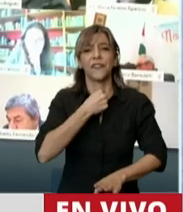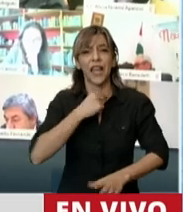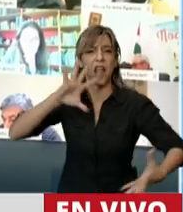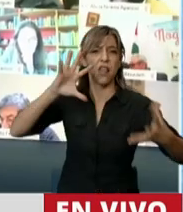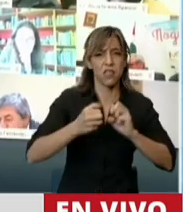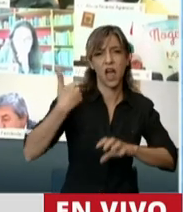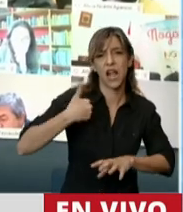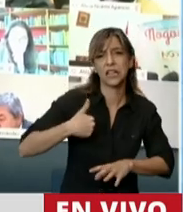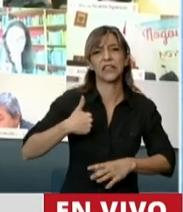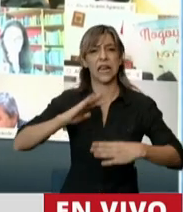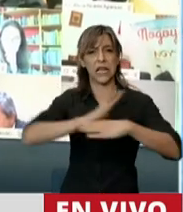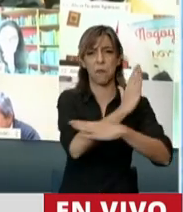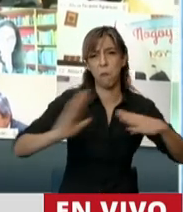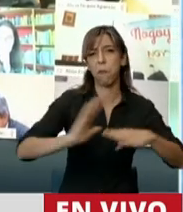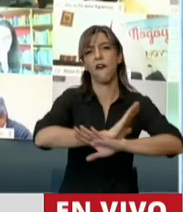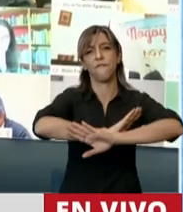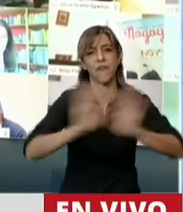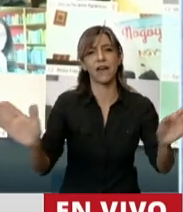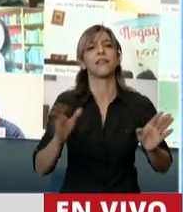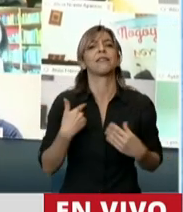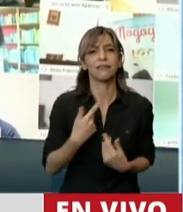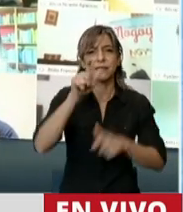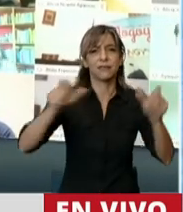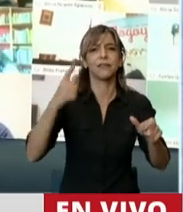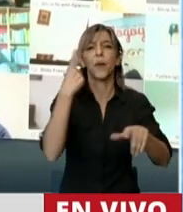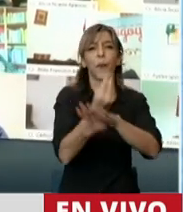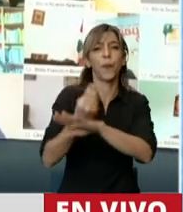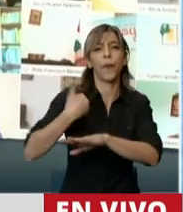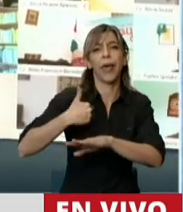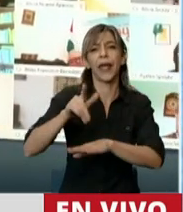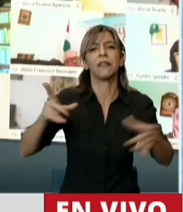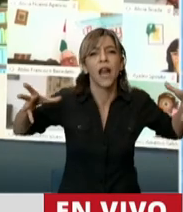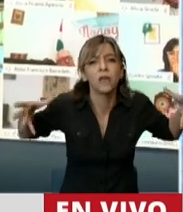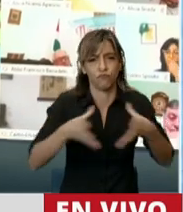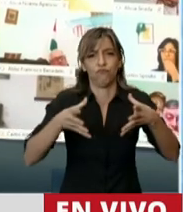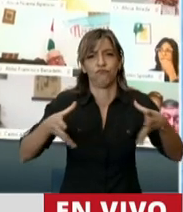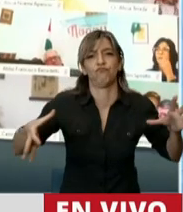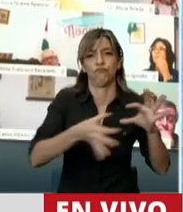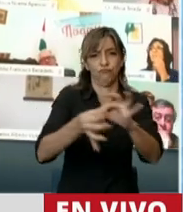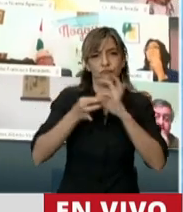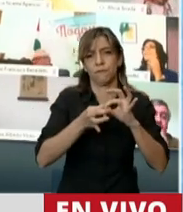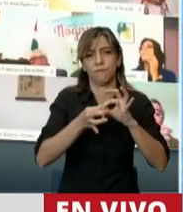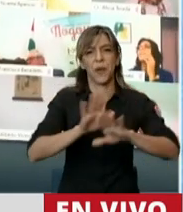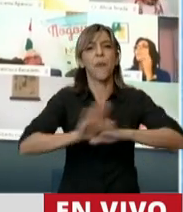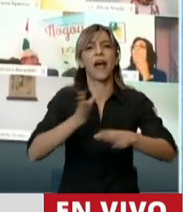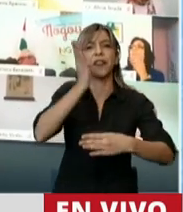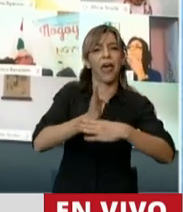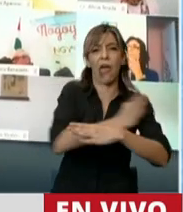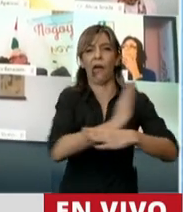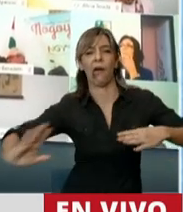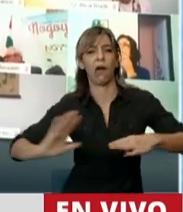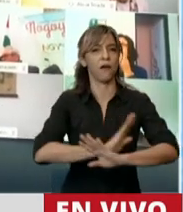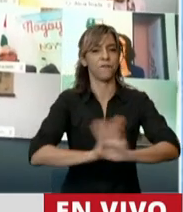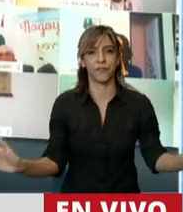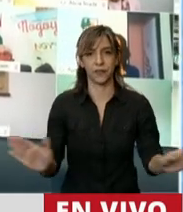acabó el esquema de dividir a los argentinos para enfrentarnos y que algunos se hagan cada vez muy felices. No vamos a